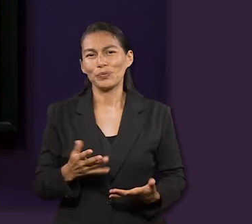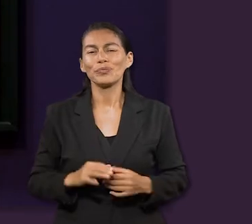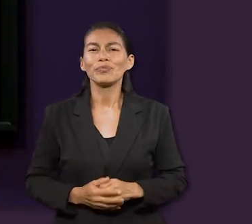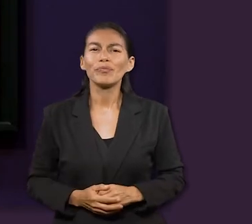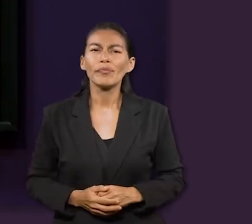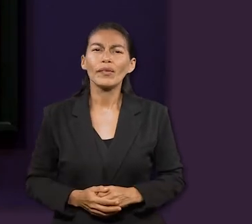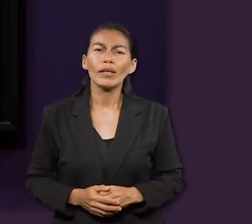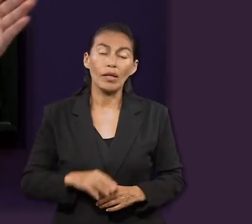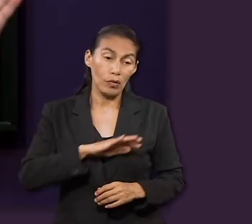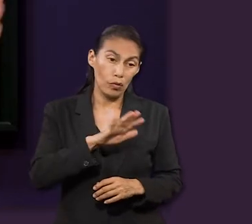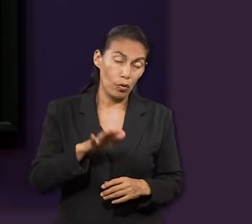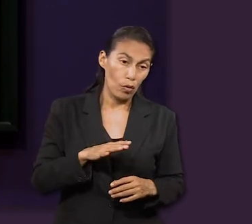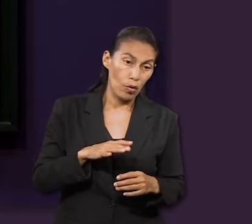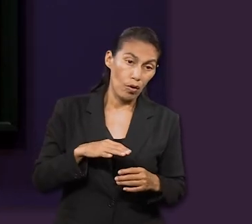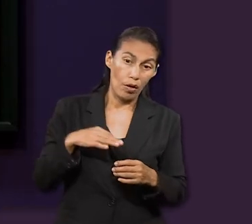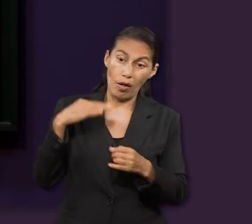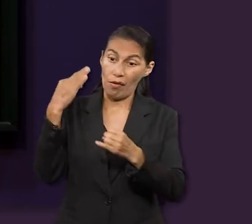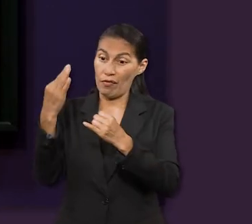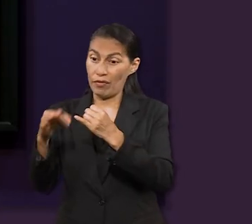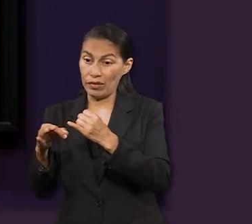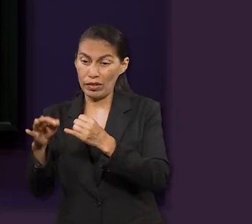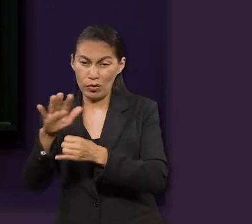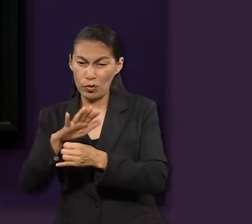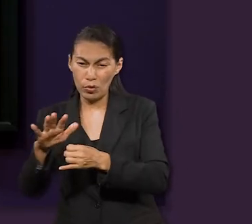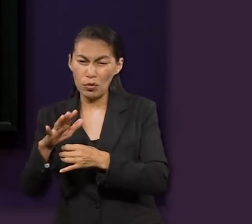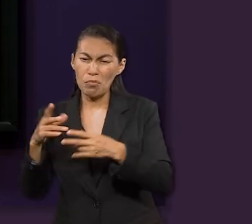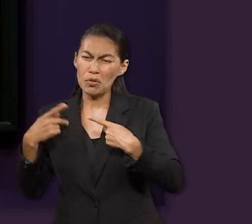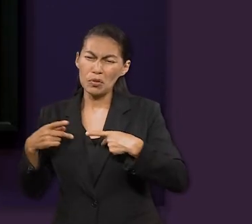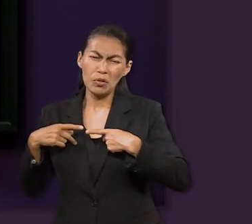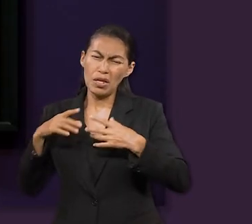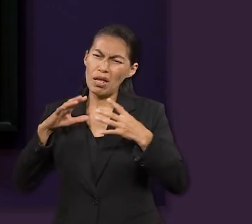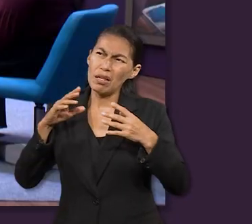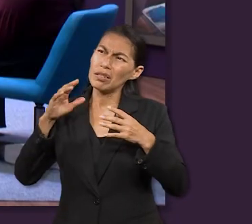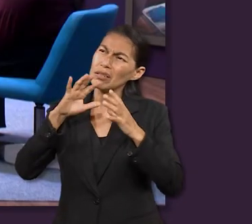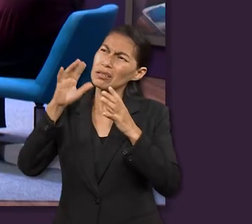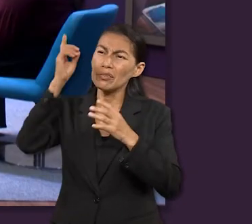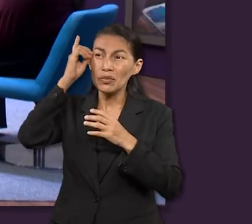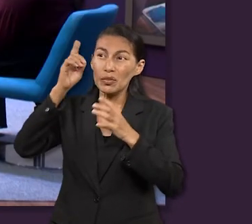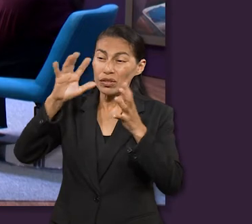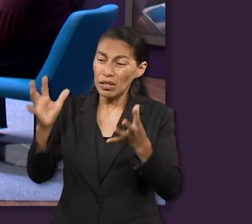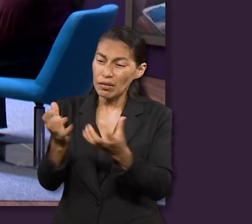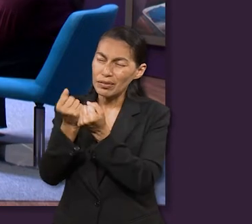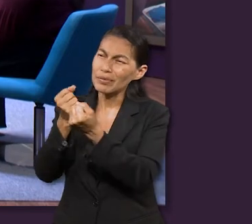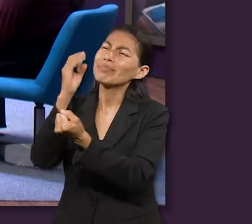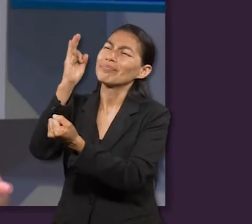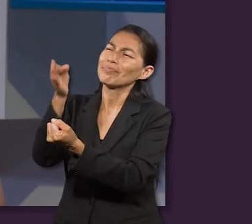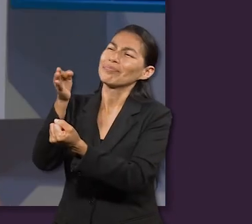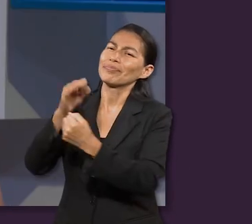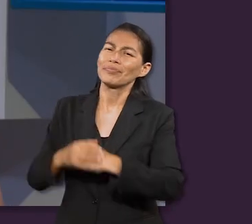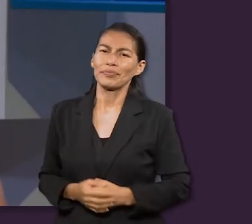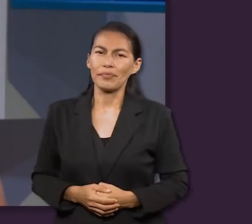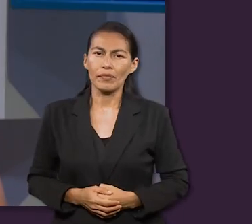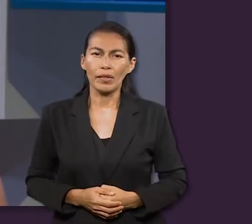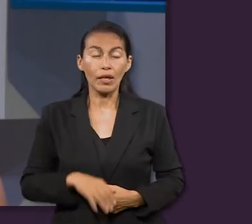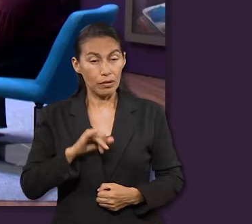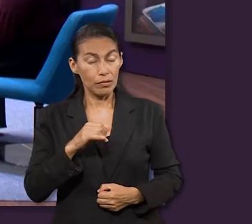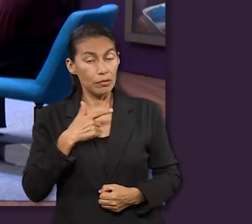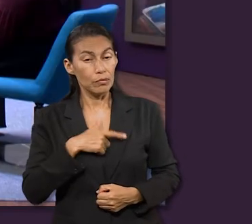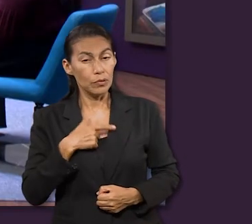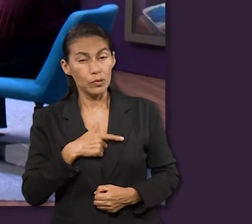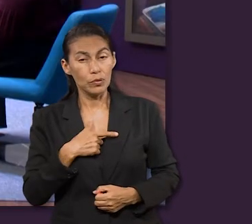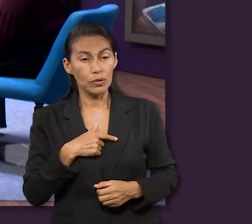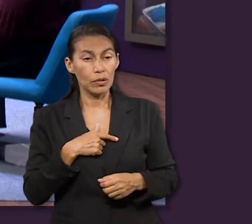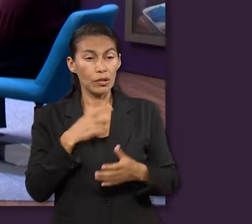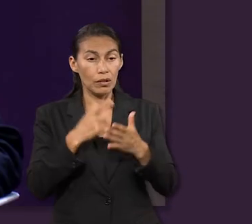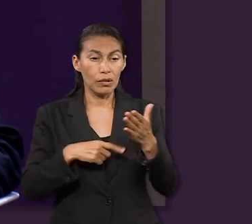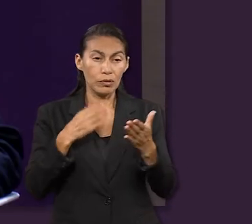al final del proceso, pues, aceptar la salvación de Dios, ¿no? Ok, ¿alguna otra idea para compartir? Sí, a mí me gustó mucho